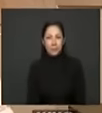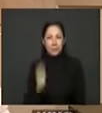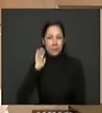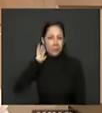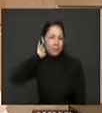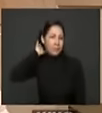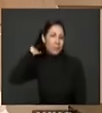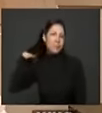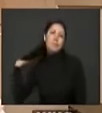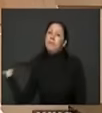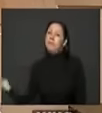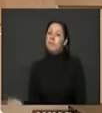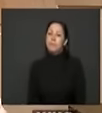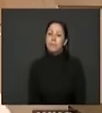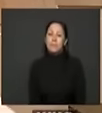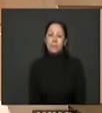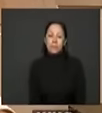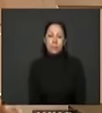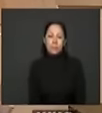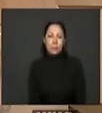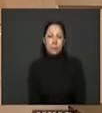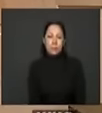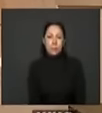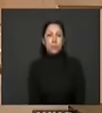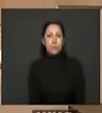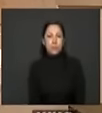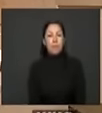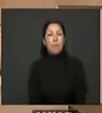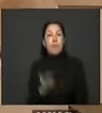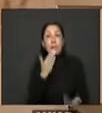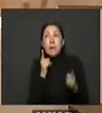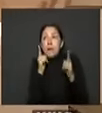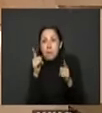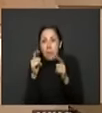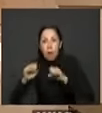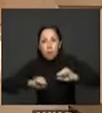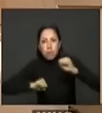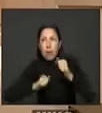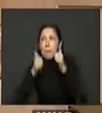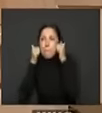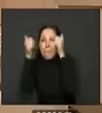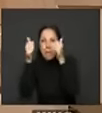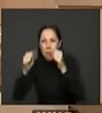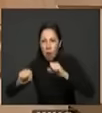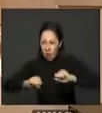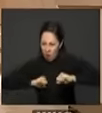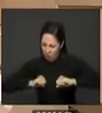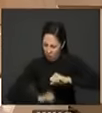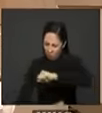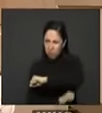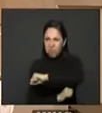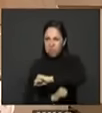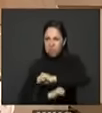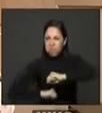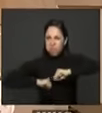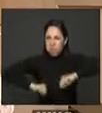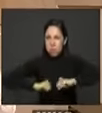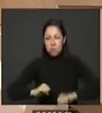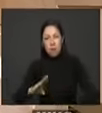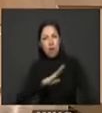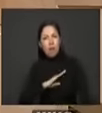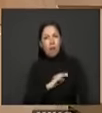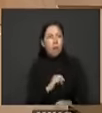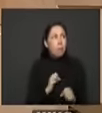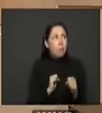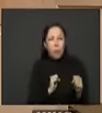perdón voy a terminar este segundo eje en construcción de estado entonces aquí hay dos grandes cosas por un lado fortalecer los municipios y las alcaldías locales